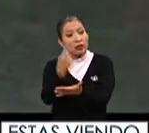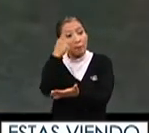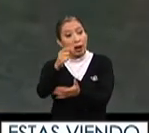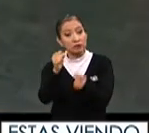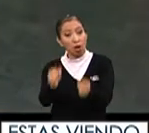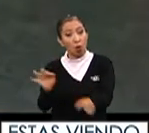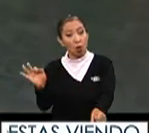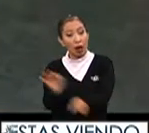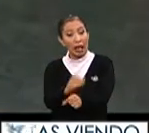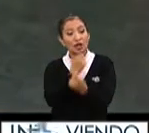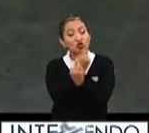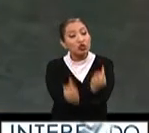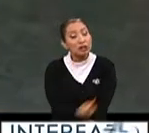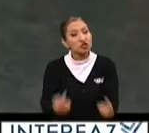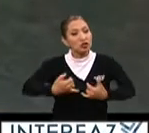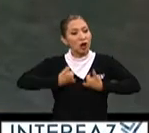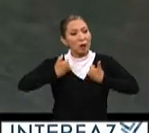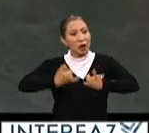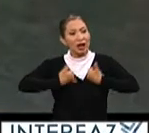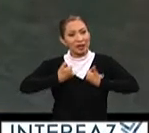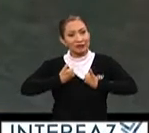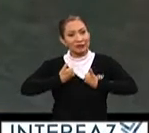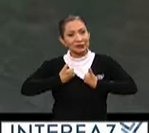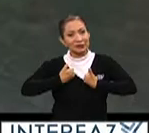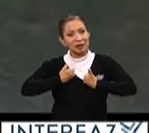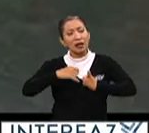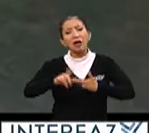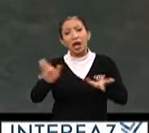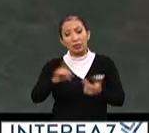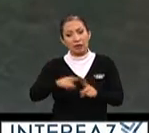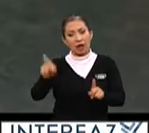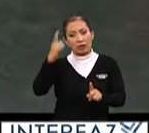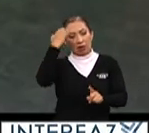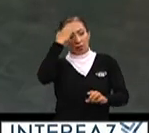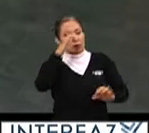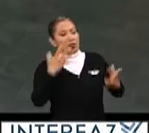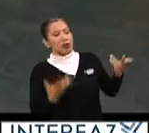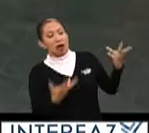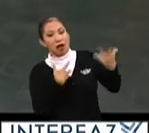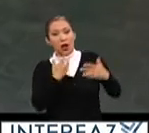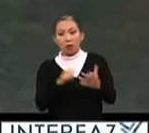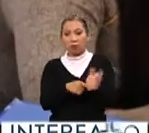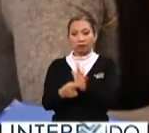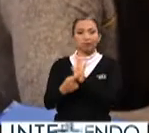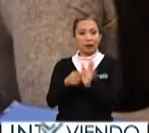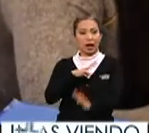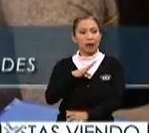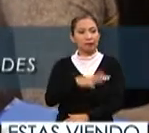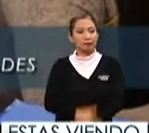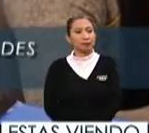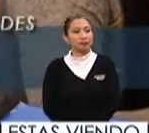a la seguridad de los niños y adolescentes, que de otra manera estarían completamente expuestos.